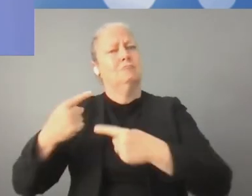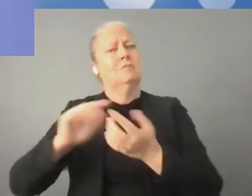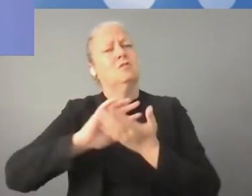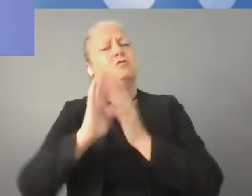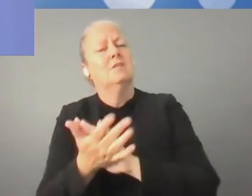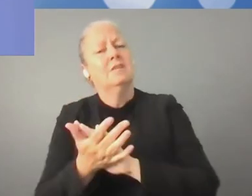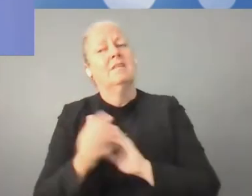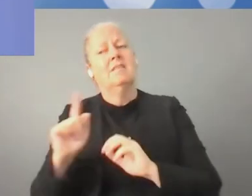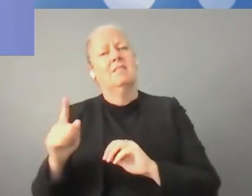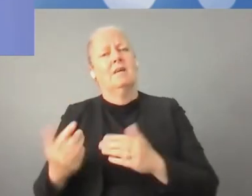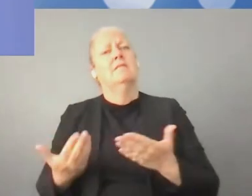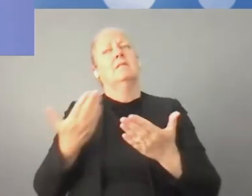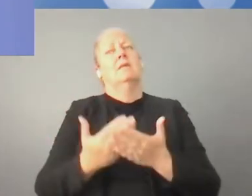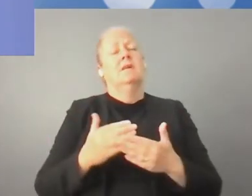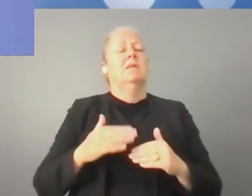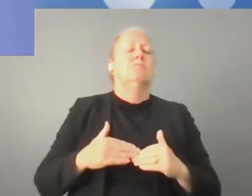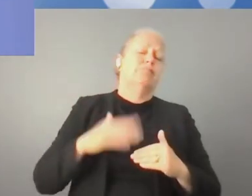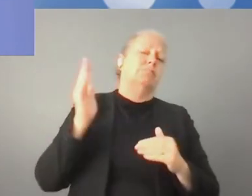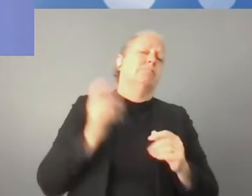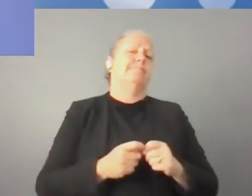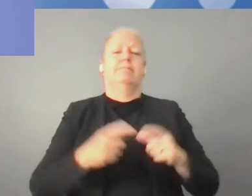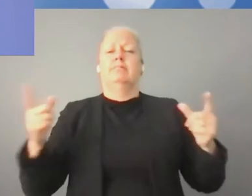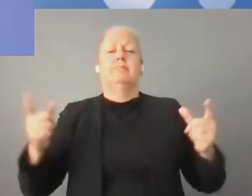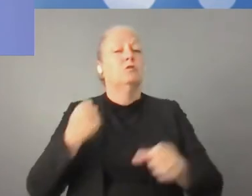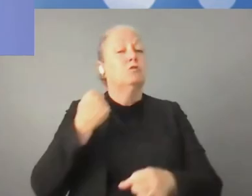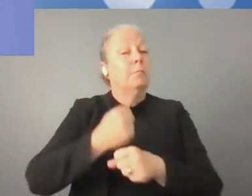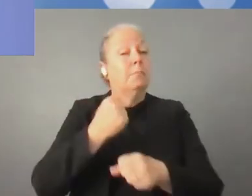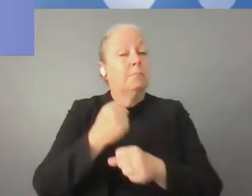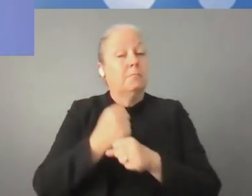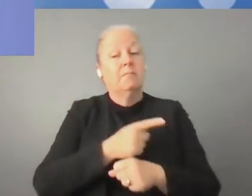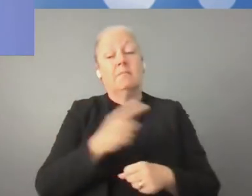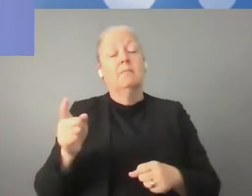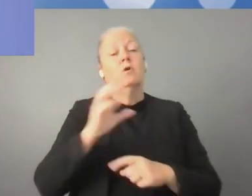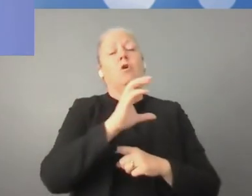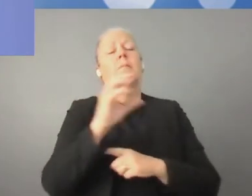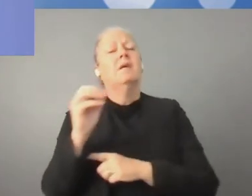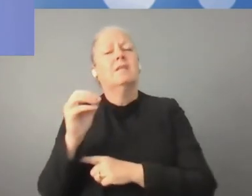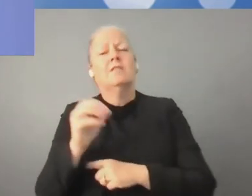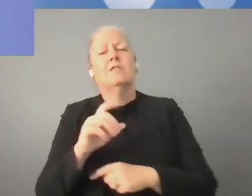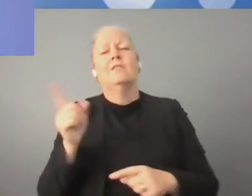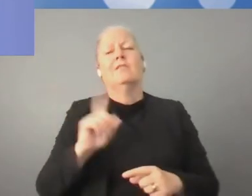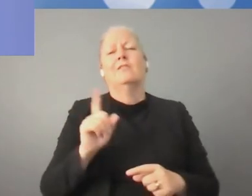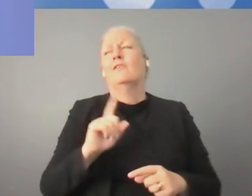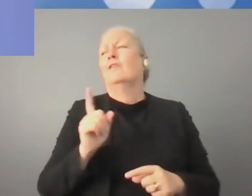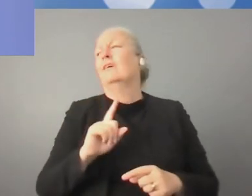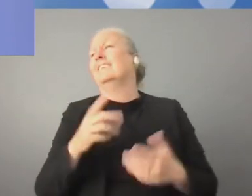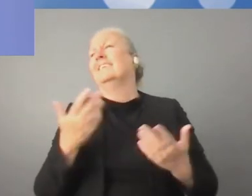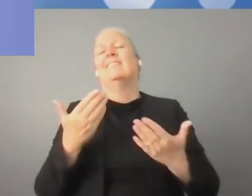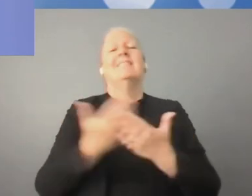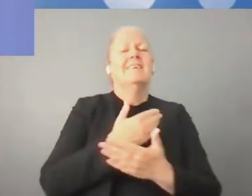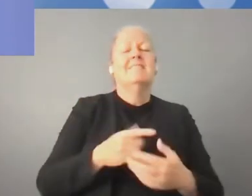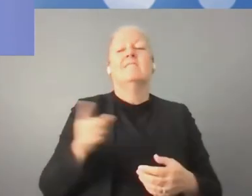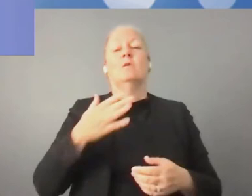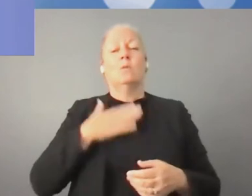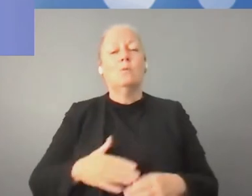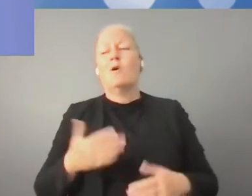porque la mayoría de los trabajadores están contratados precisamente en este sector de las pymes. Estas entidades